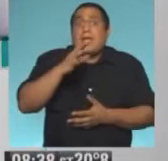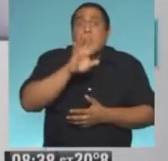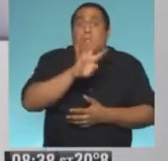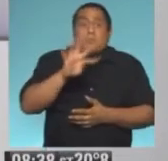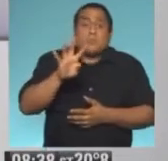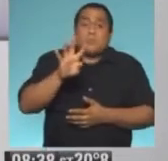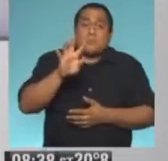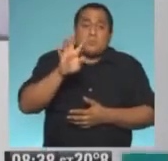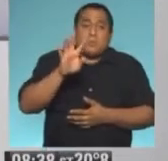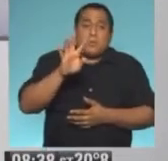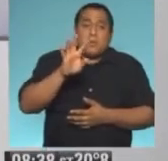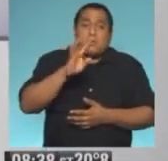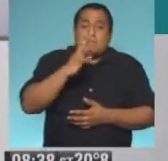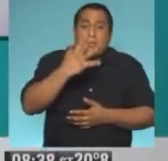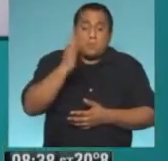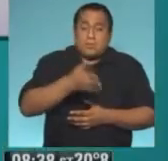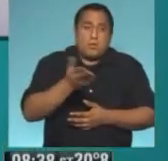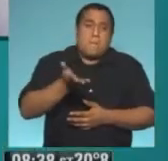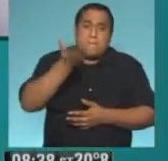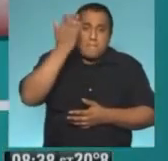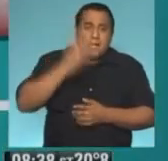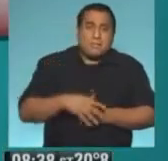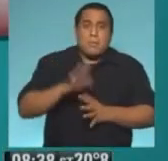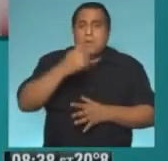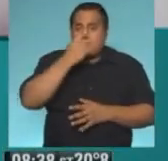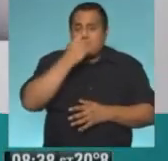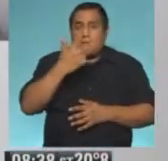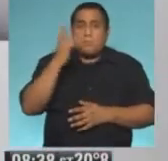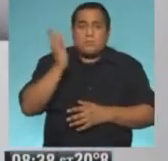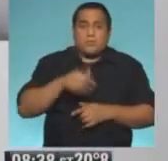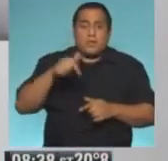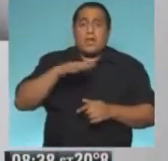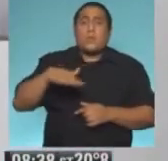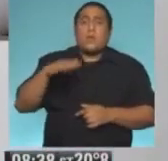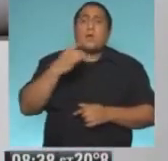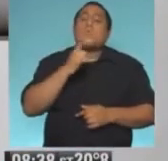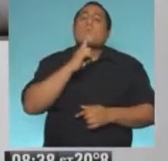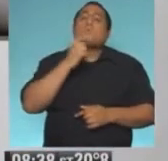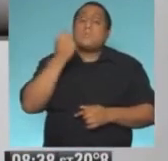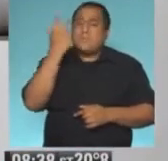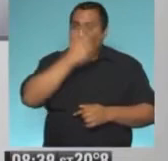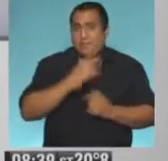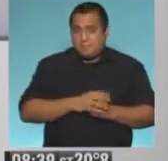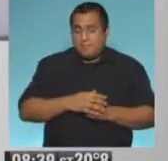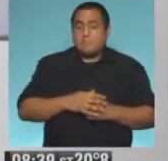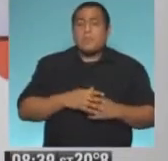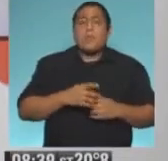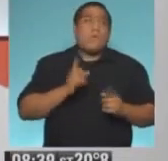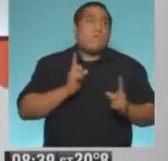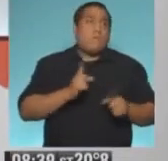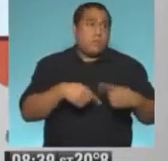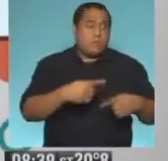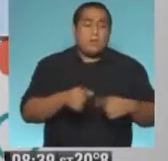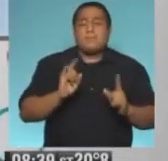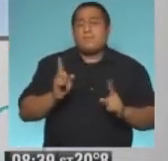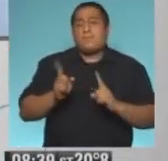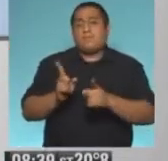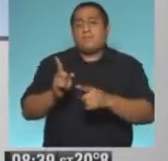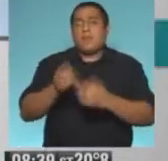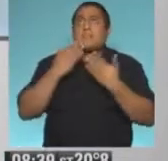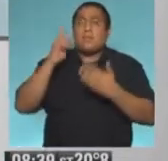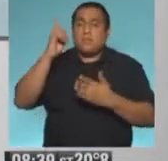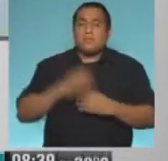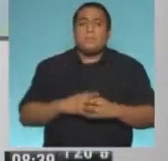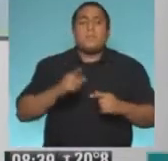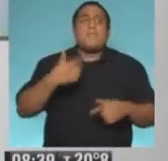23%. Y claro, y todo sigue igual, lamentablemente. Bueno, gracias a Dios, la vacuna está así llegando.